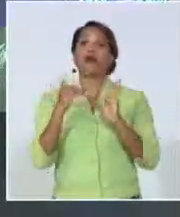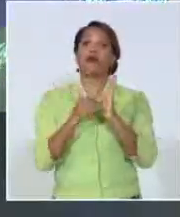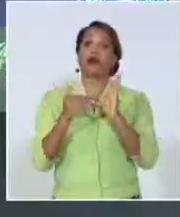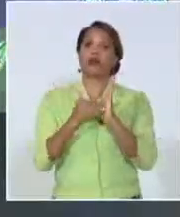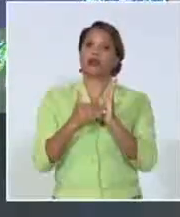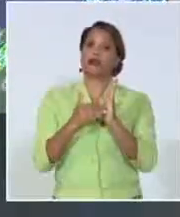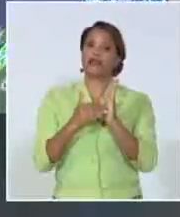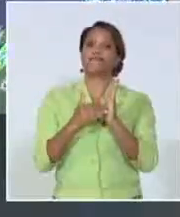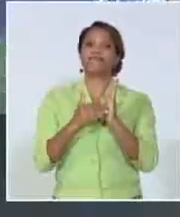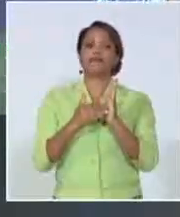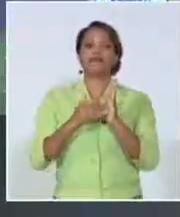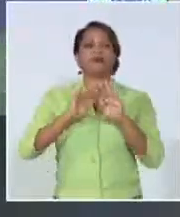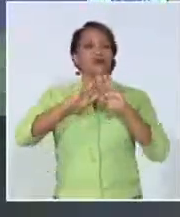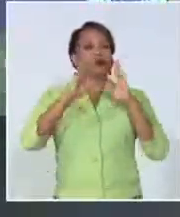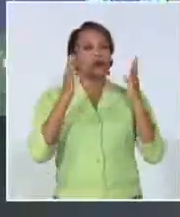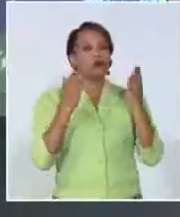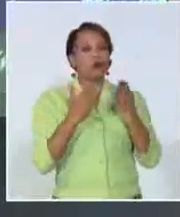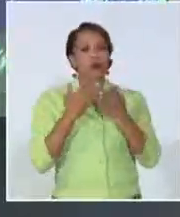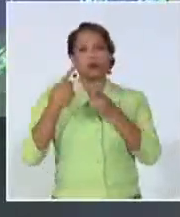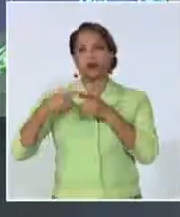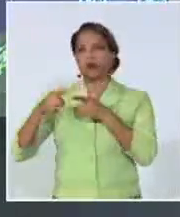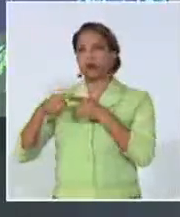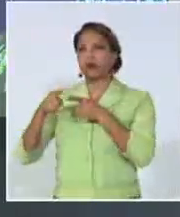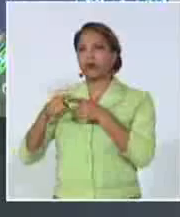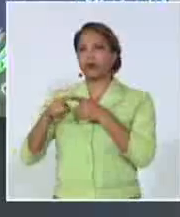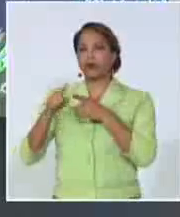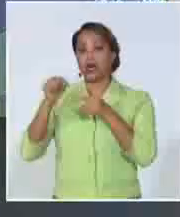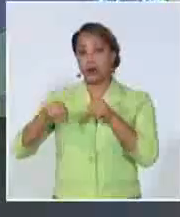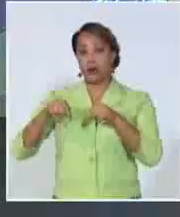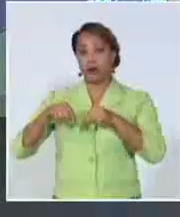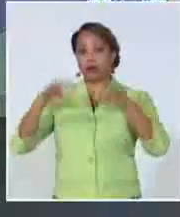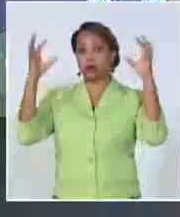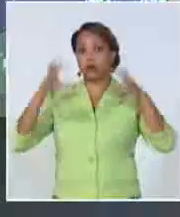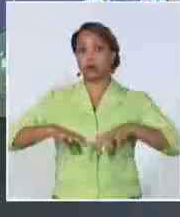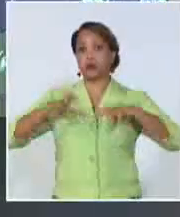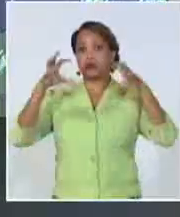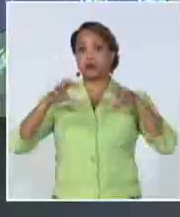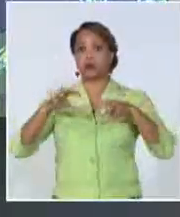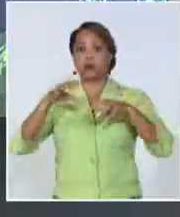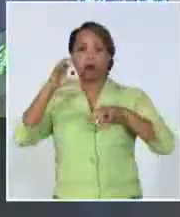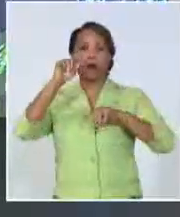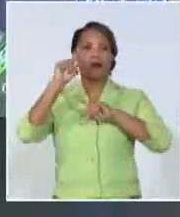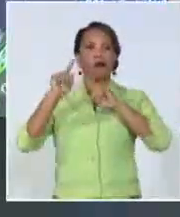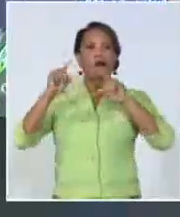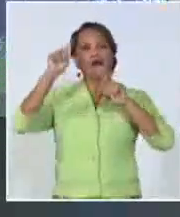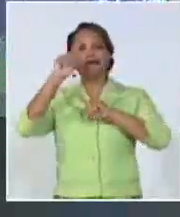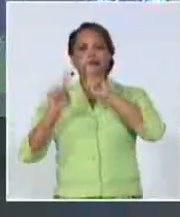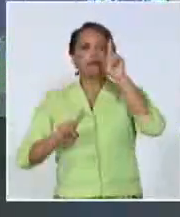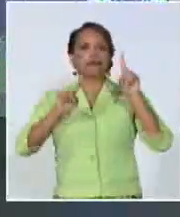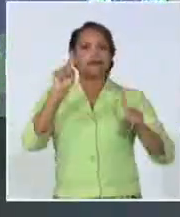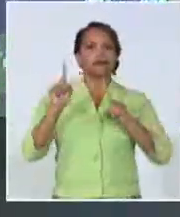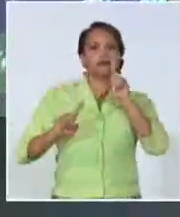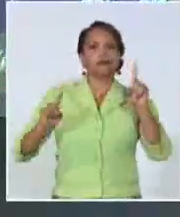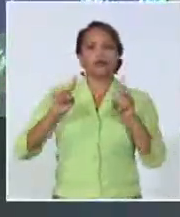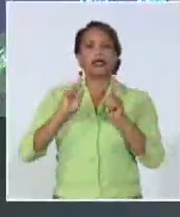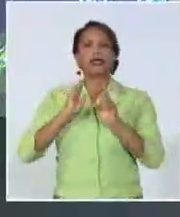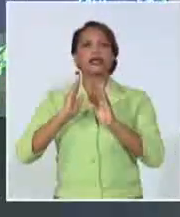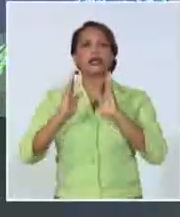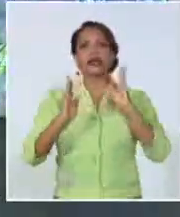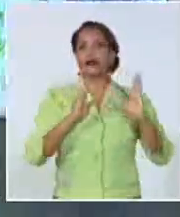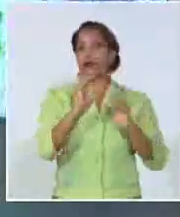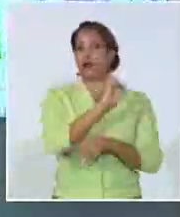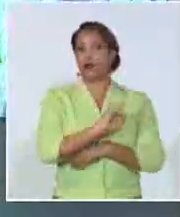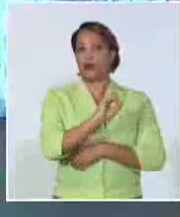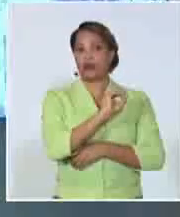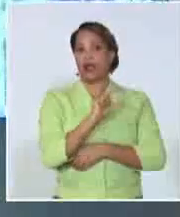estos factores que ahora han dado hoy mucha lluvia en forma de chubascos, tormentas eléctricas en la parte oriental de